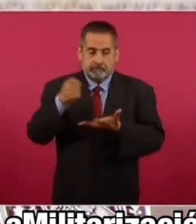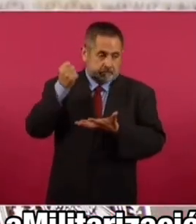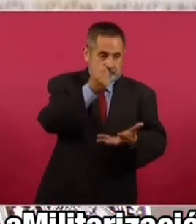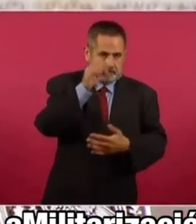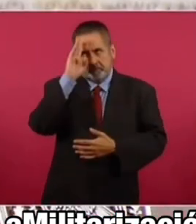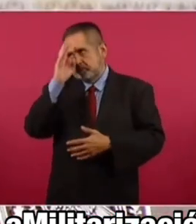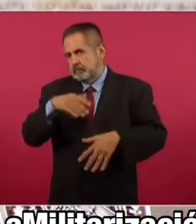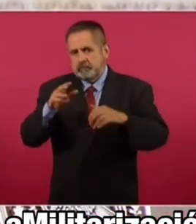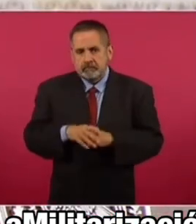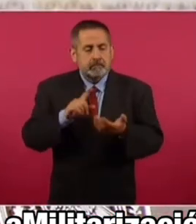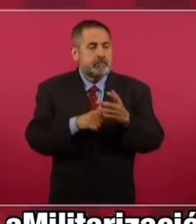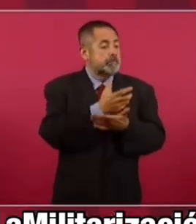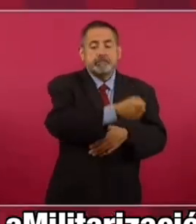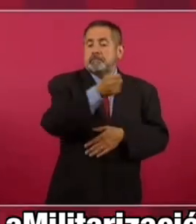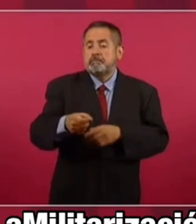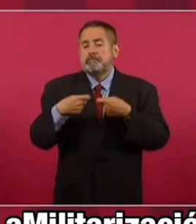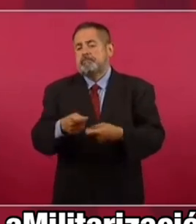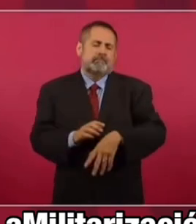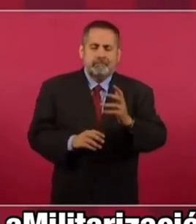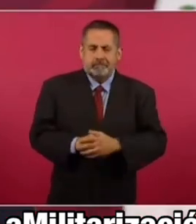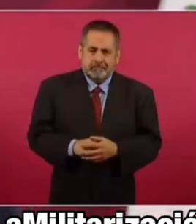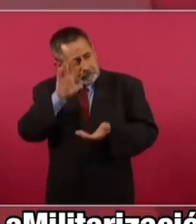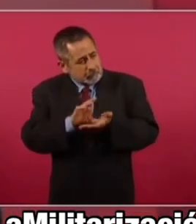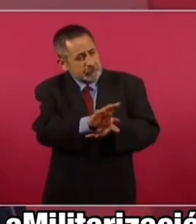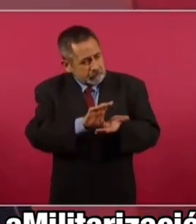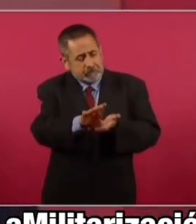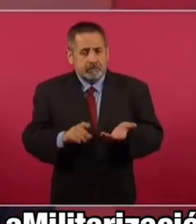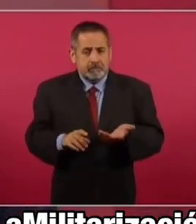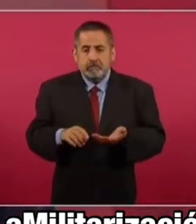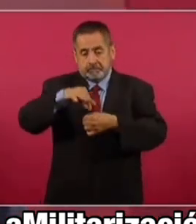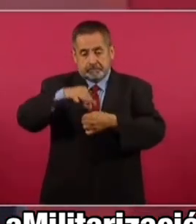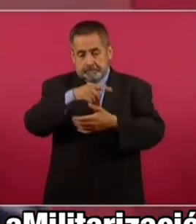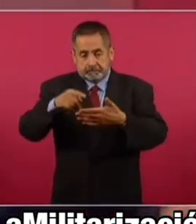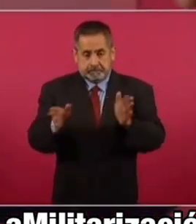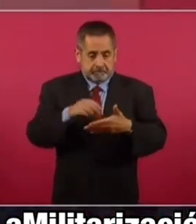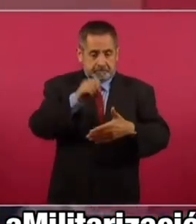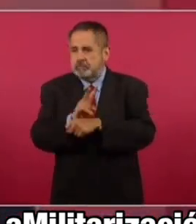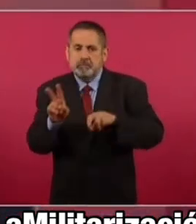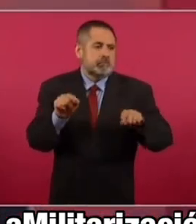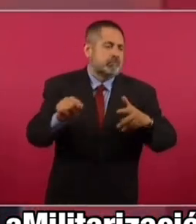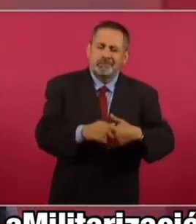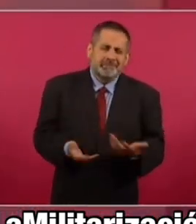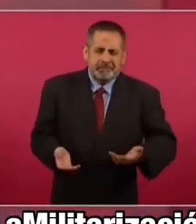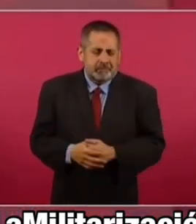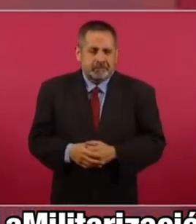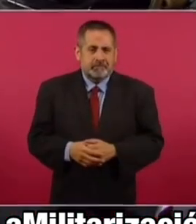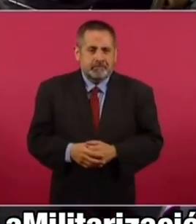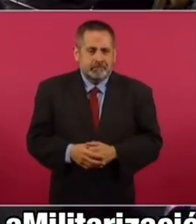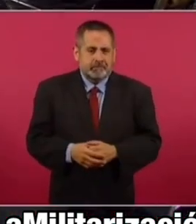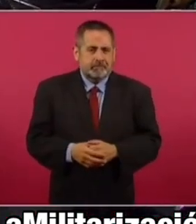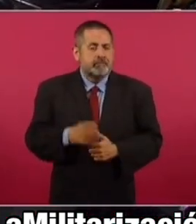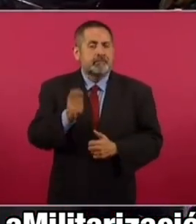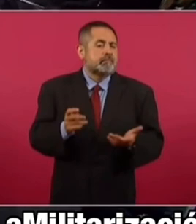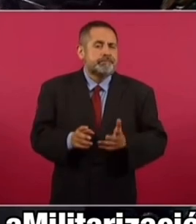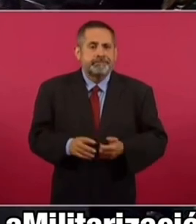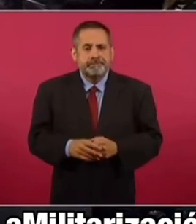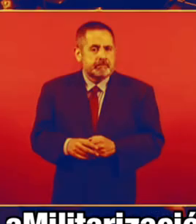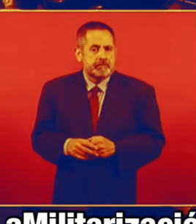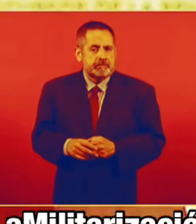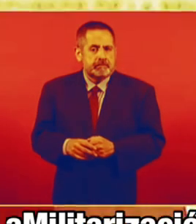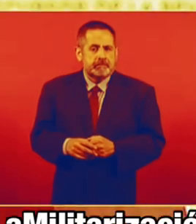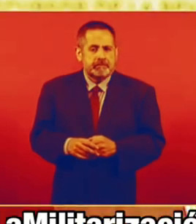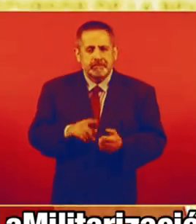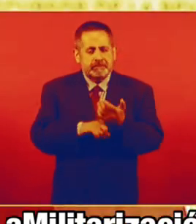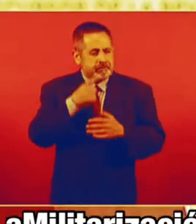presupuesto, y los plurinominales. Y no es posible que cuesten tanto las elecciones en México, ni tanto aparato. Nada más el hecho de que se